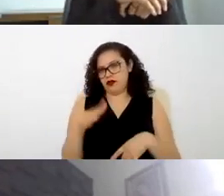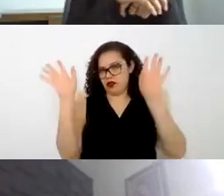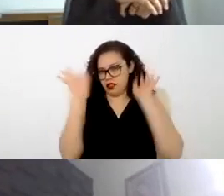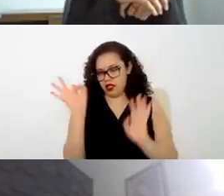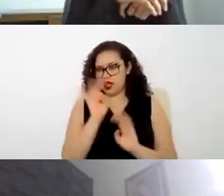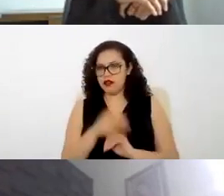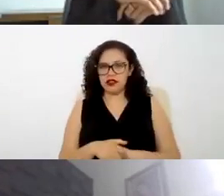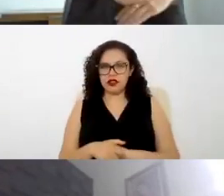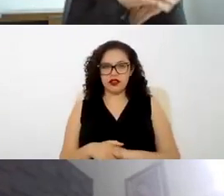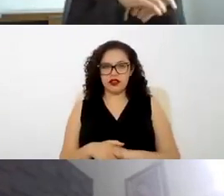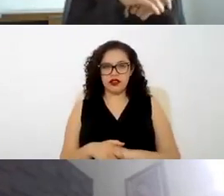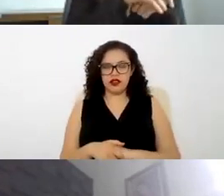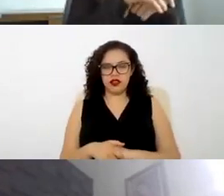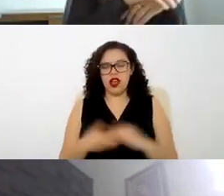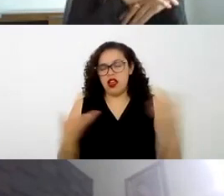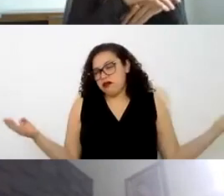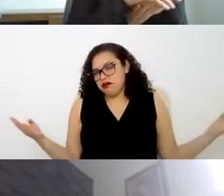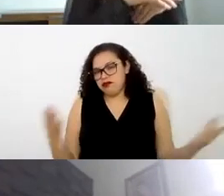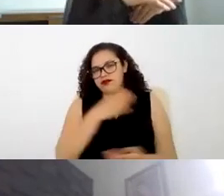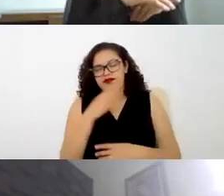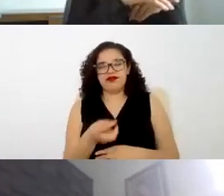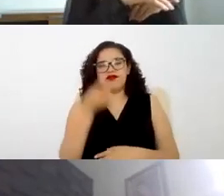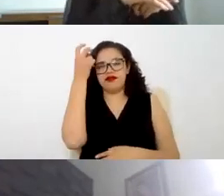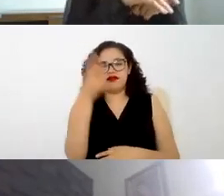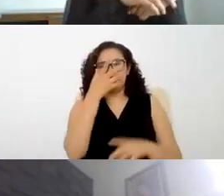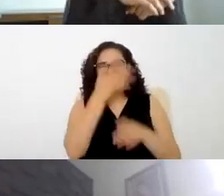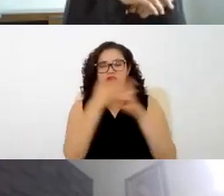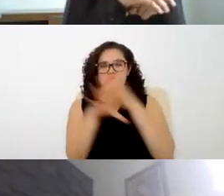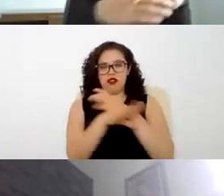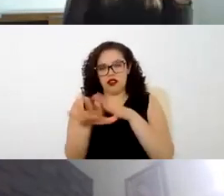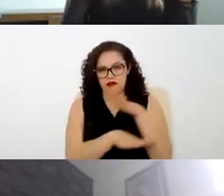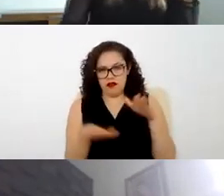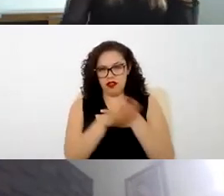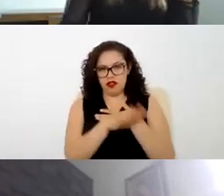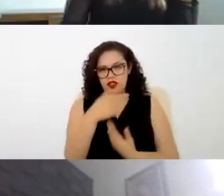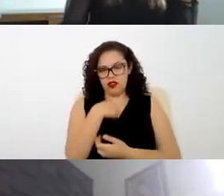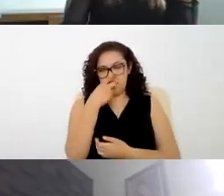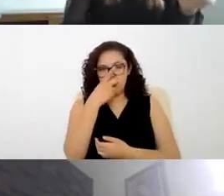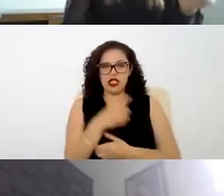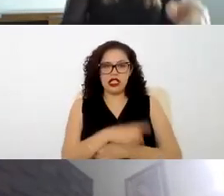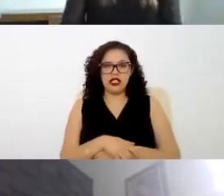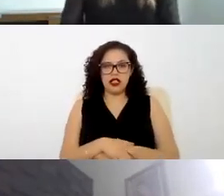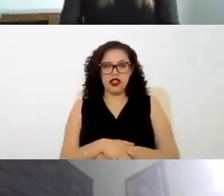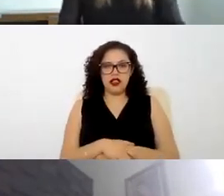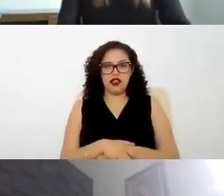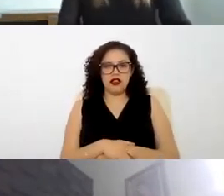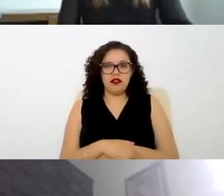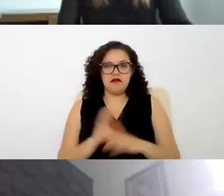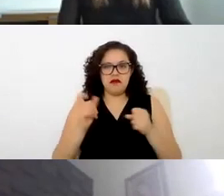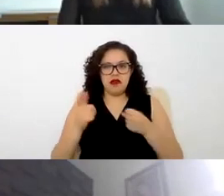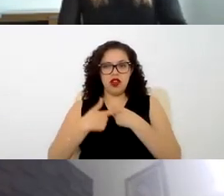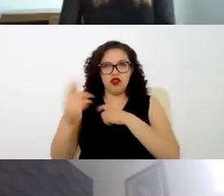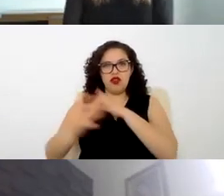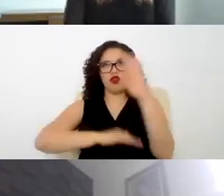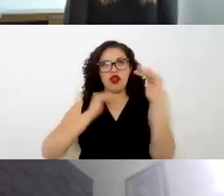y pues bueno esos son como los elementos mínimos como bien les mencionaba estos no son limitantes